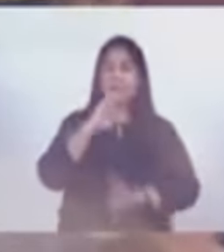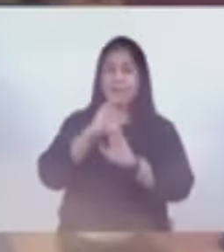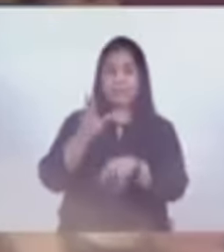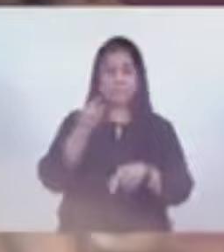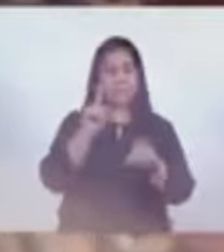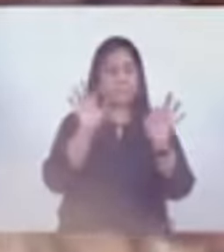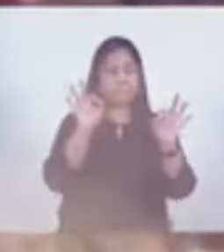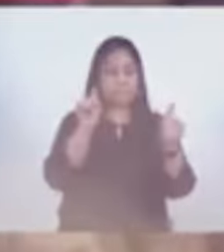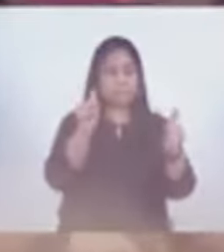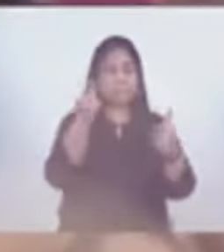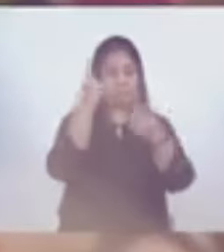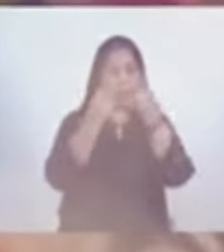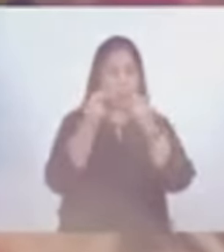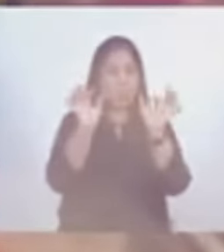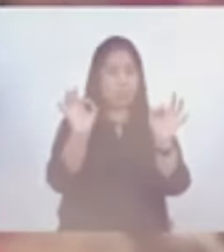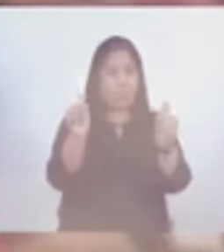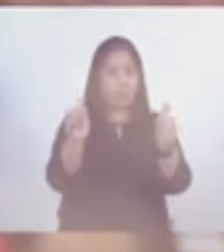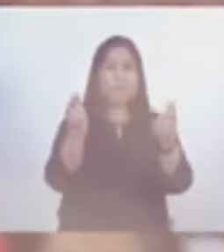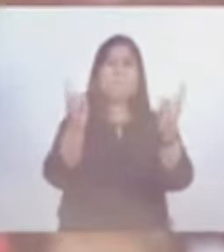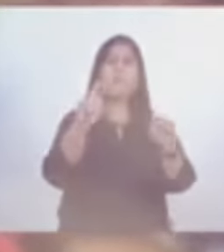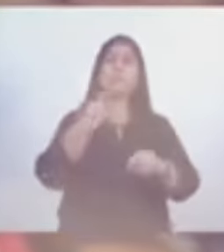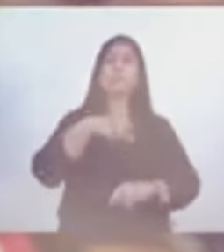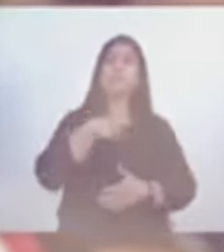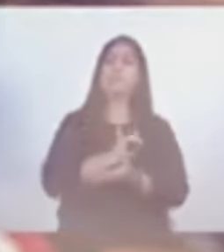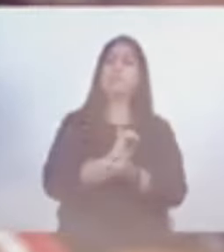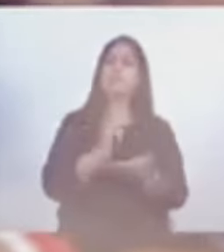pregunta es muy buena, pero ¿sabes qué esperamos?